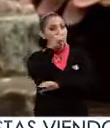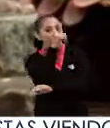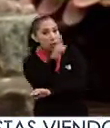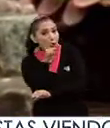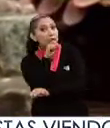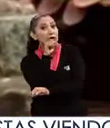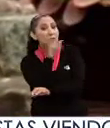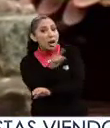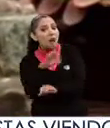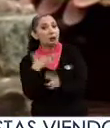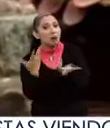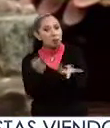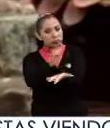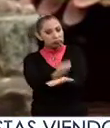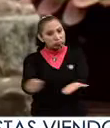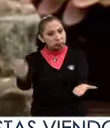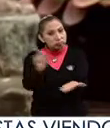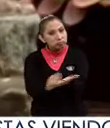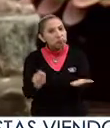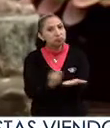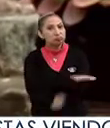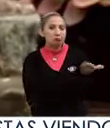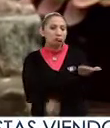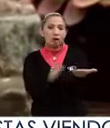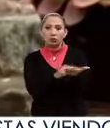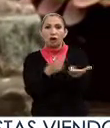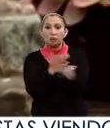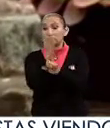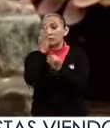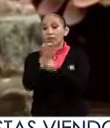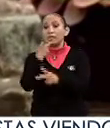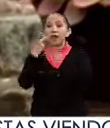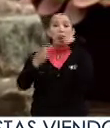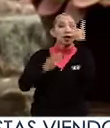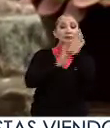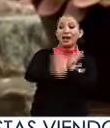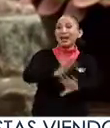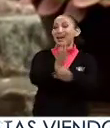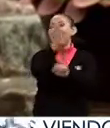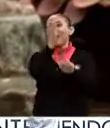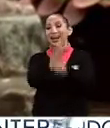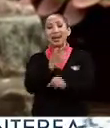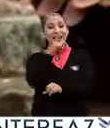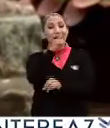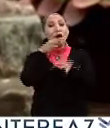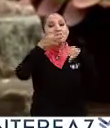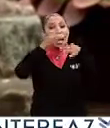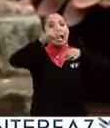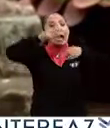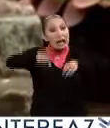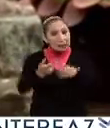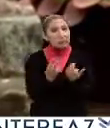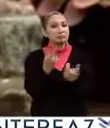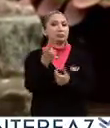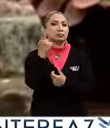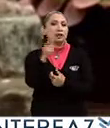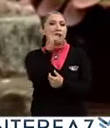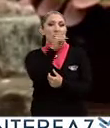lengua también en forma escrita porque no basta la oralidad, una lengua oficial es una lengua